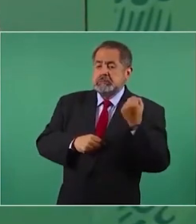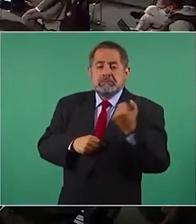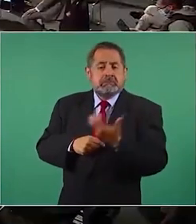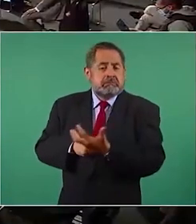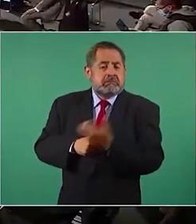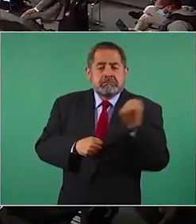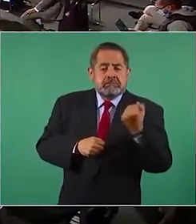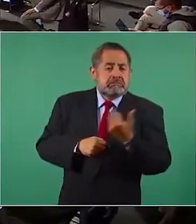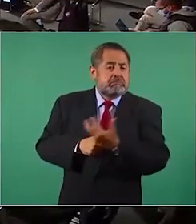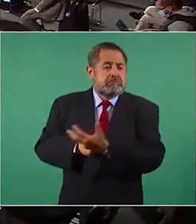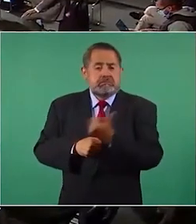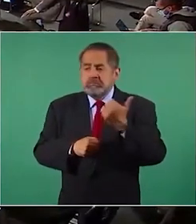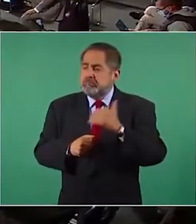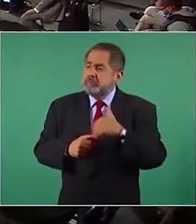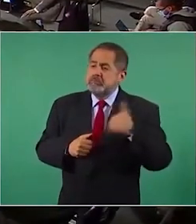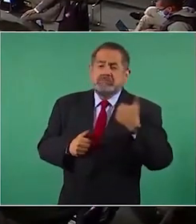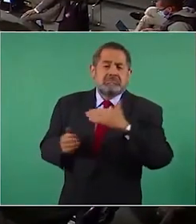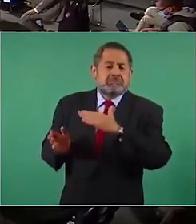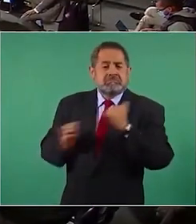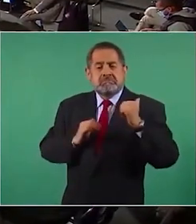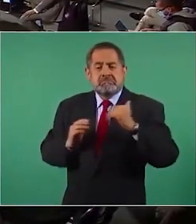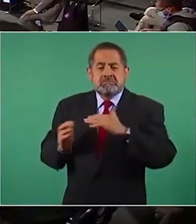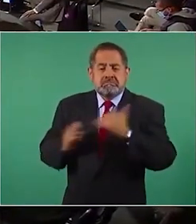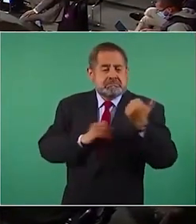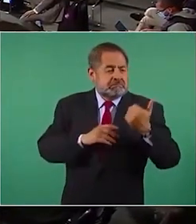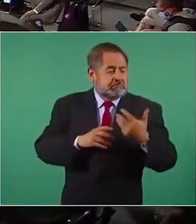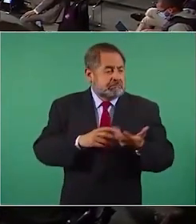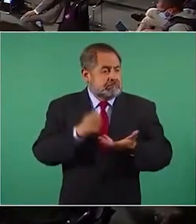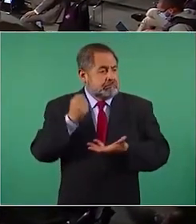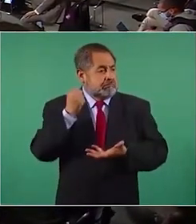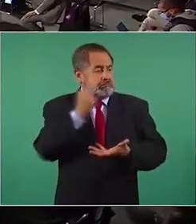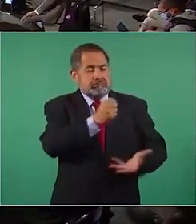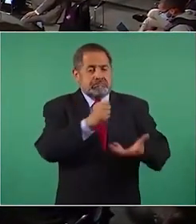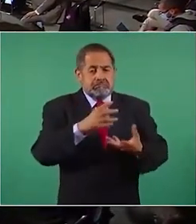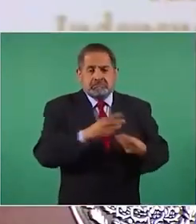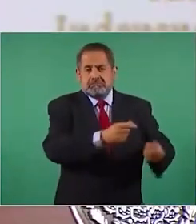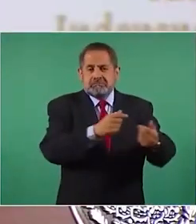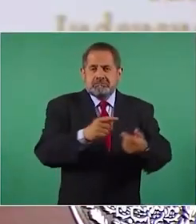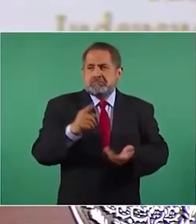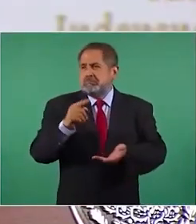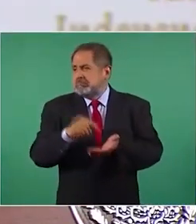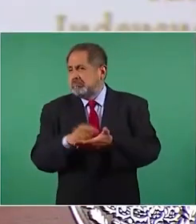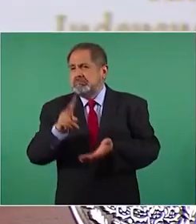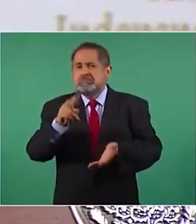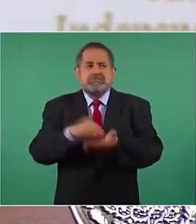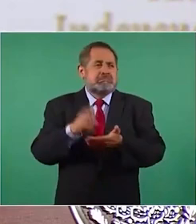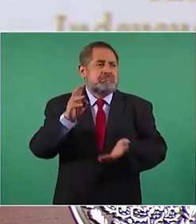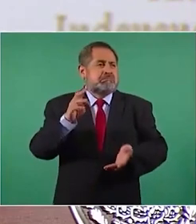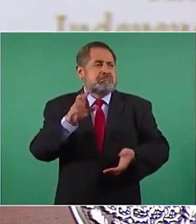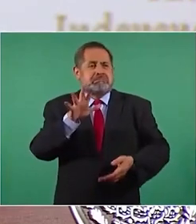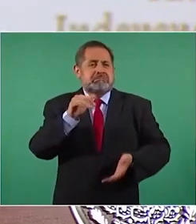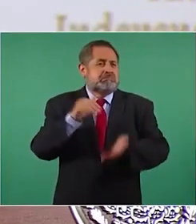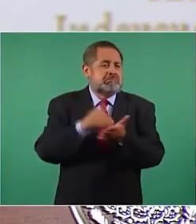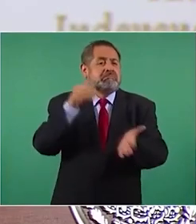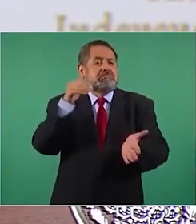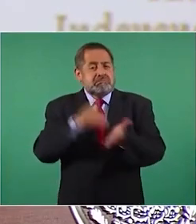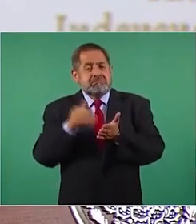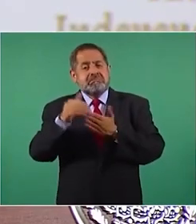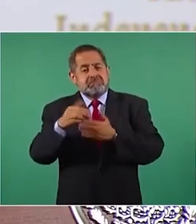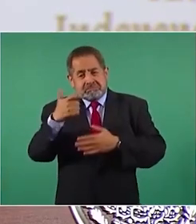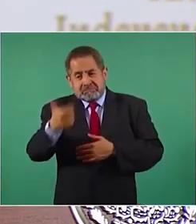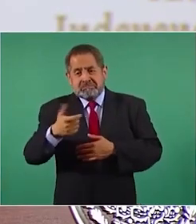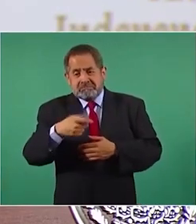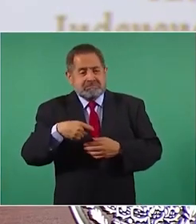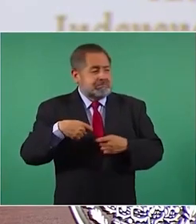En cada emergencia se robaban mil, dos mil, tres mil, cinco mil millones de